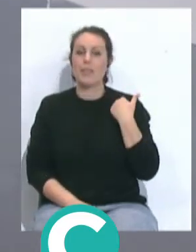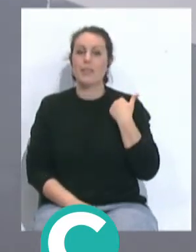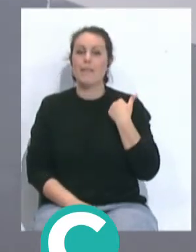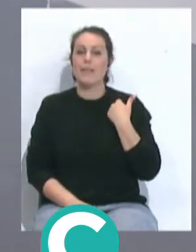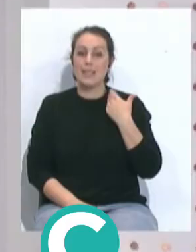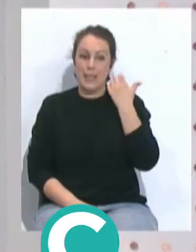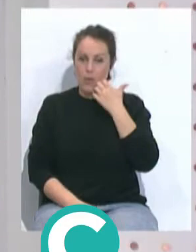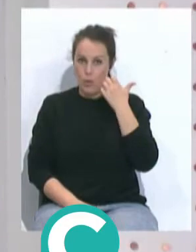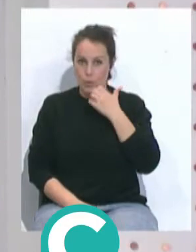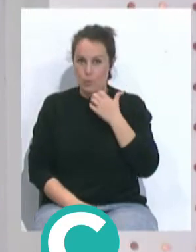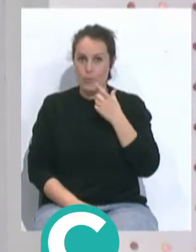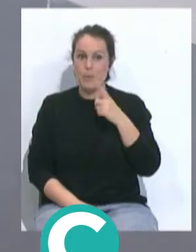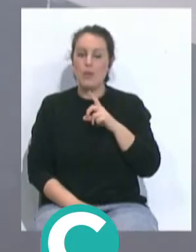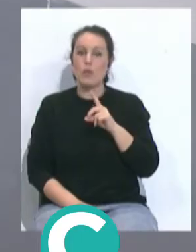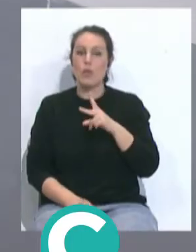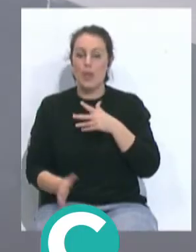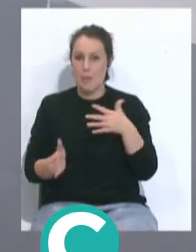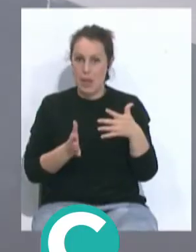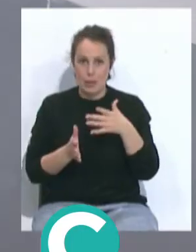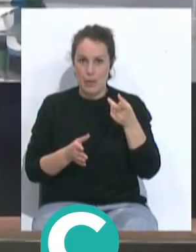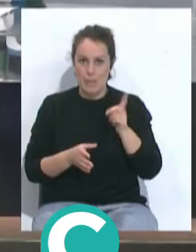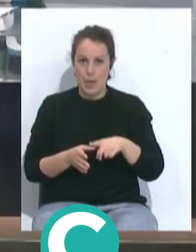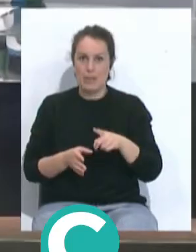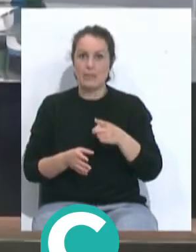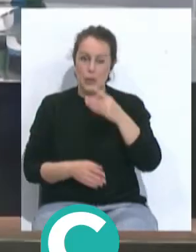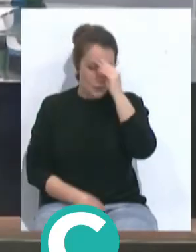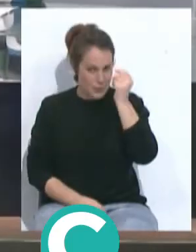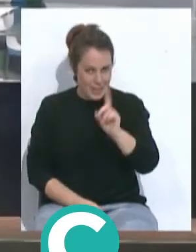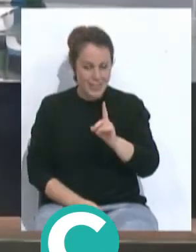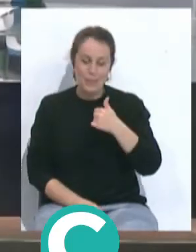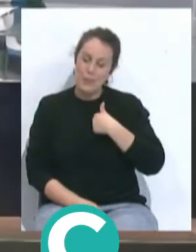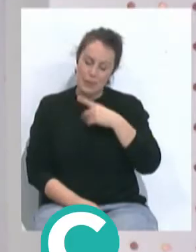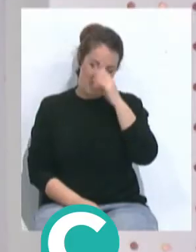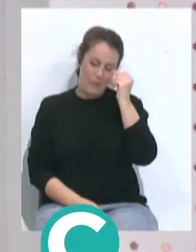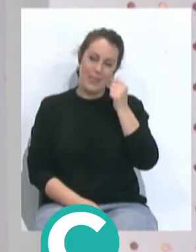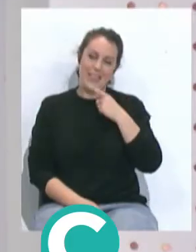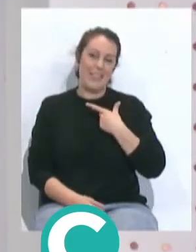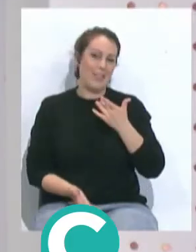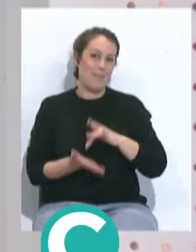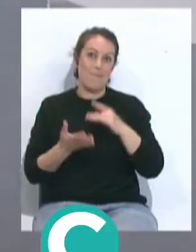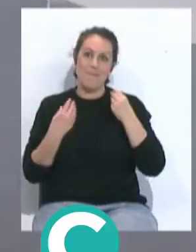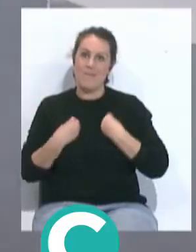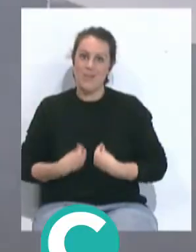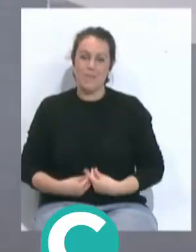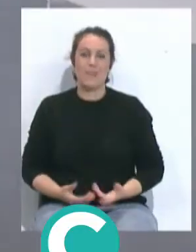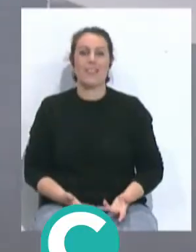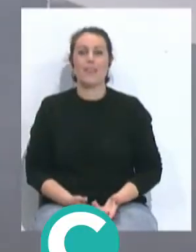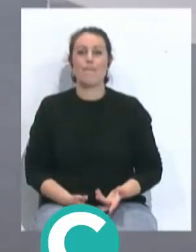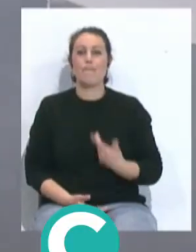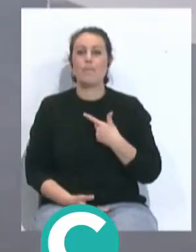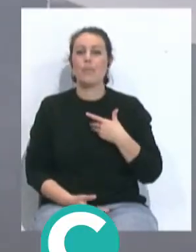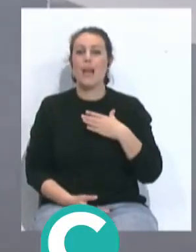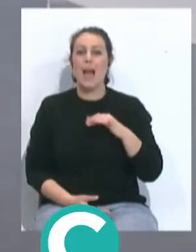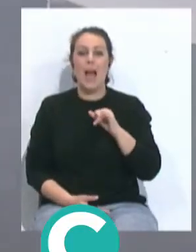sábado, también 12 de marzo. No se te olvida, no se te olvida. A mí no se me olvida el mismo día, así que Javier